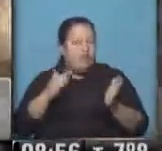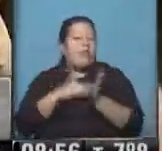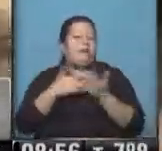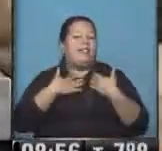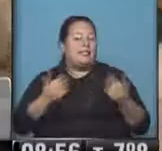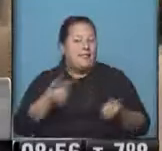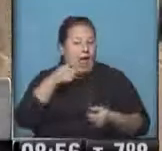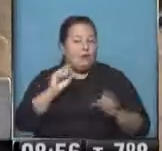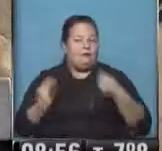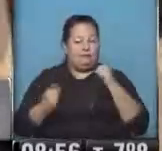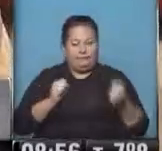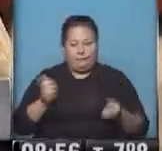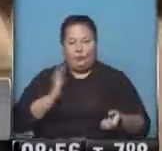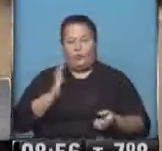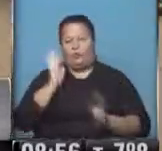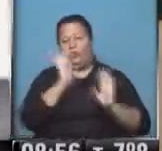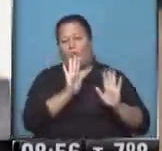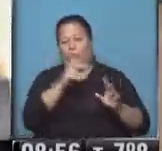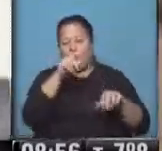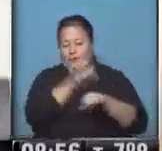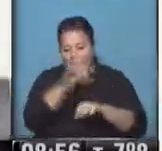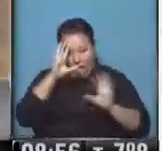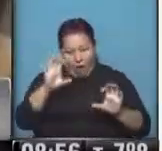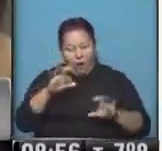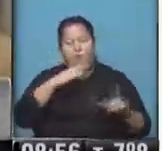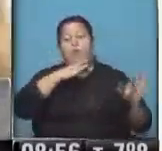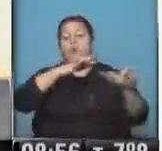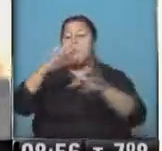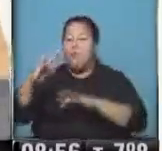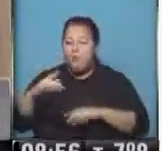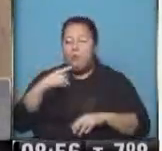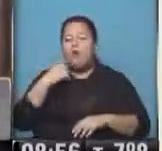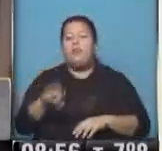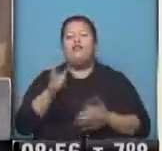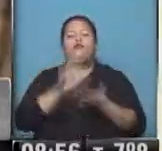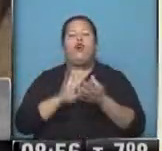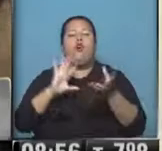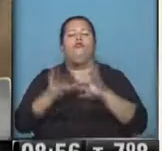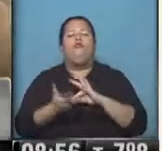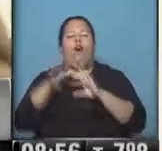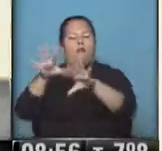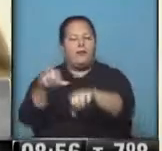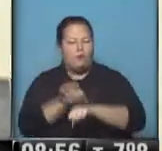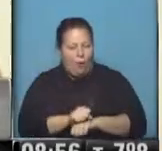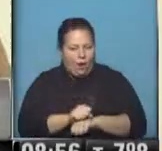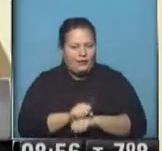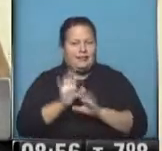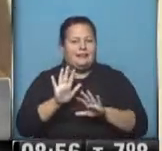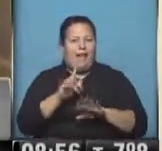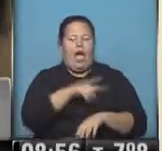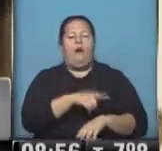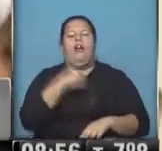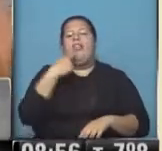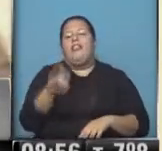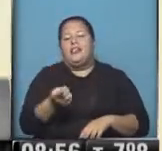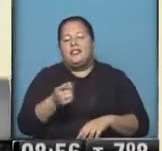salud y al estrés a que estuvo sostenido. Recordemos que trascendieron informaciones respecto a cuáles fueron las condiciones en que estuvo detenido, se